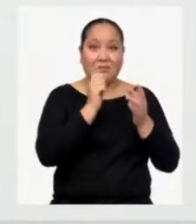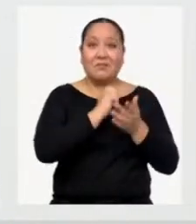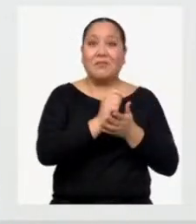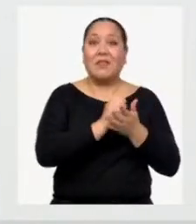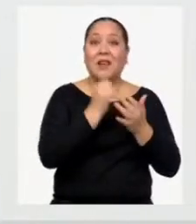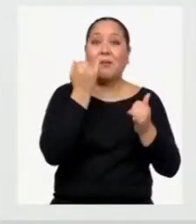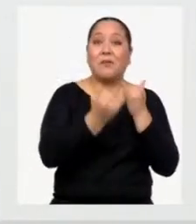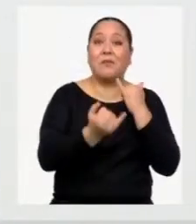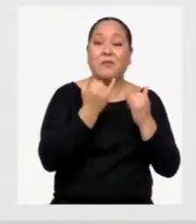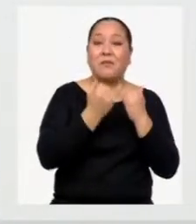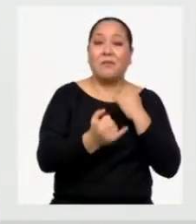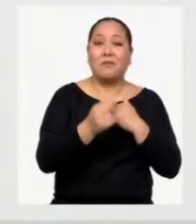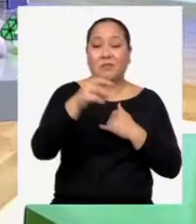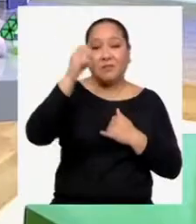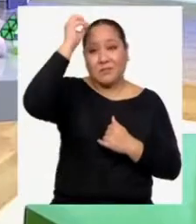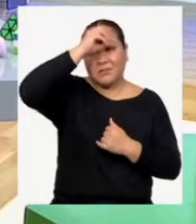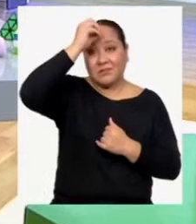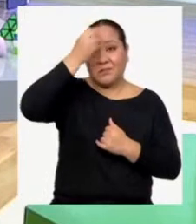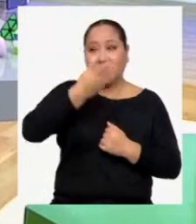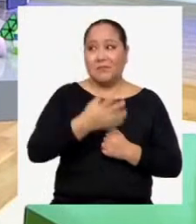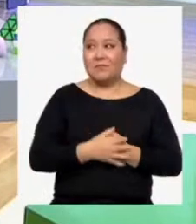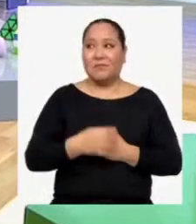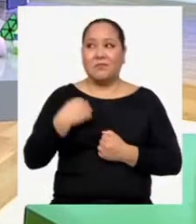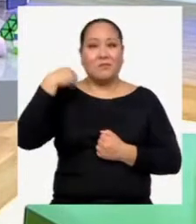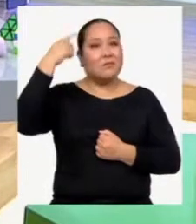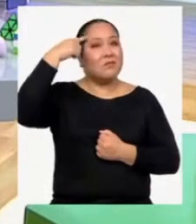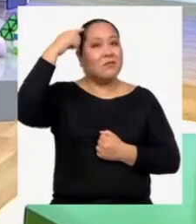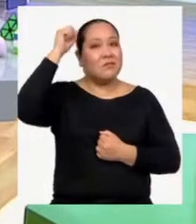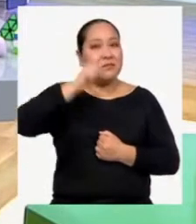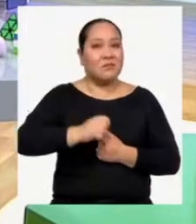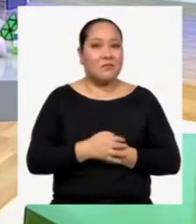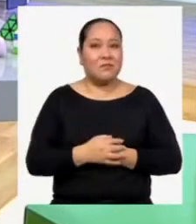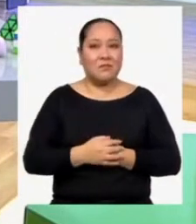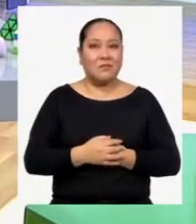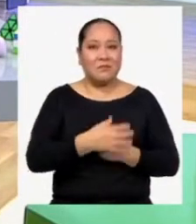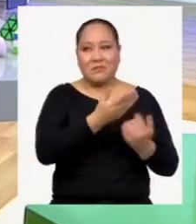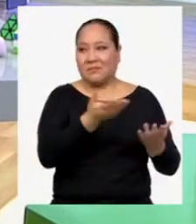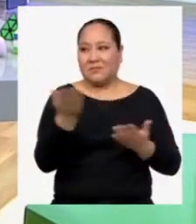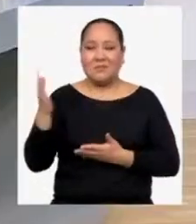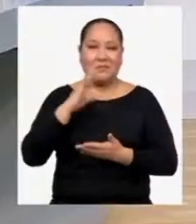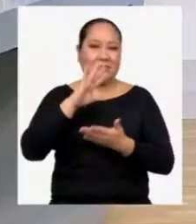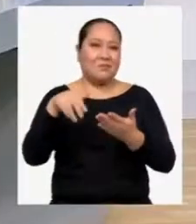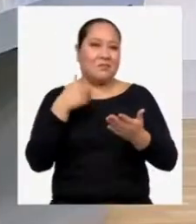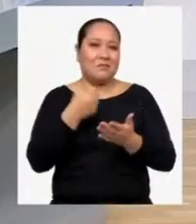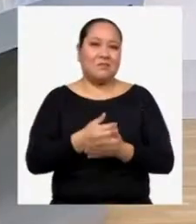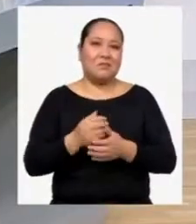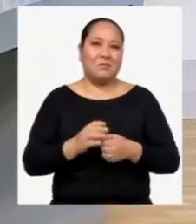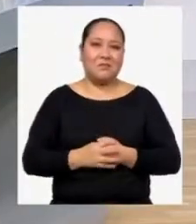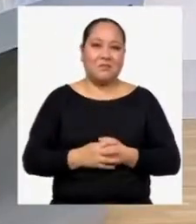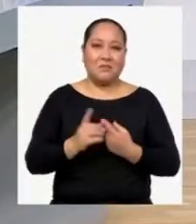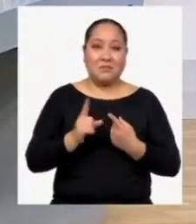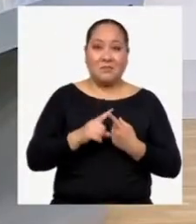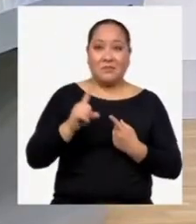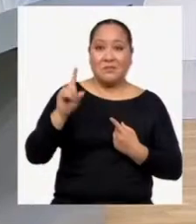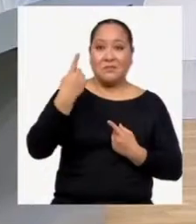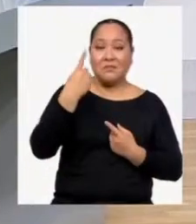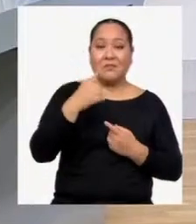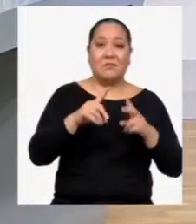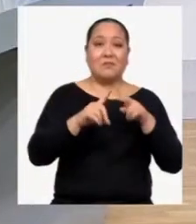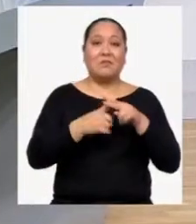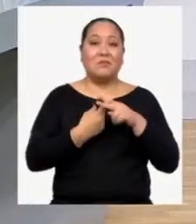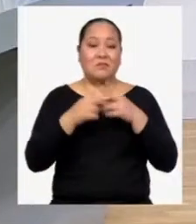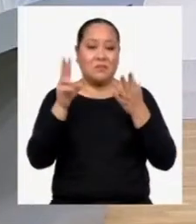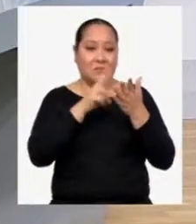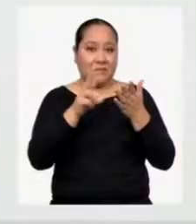final del artículo de opinión? Yo creo que sí ¡Vamos con todo! Primero, comenzamos